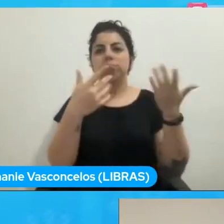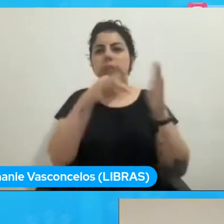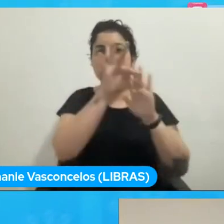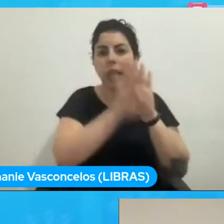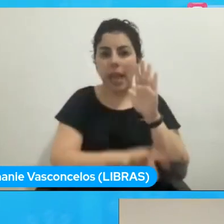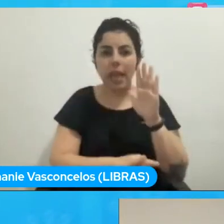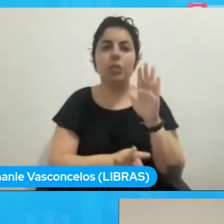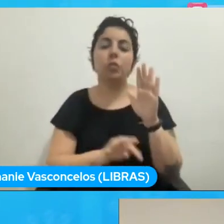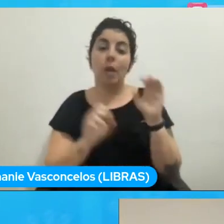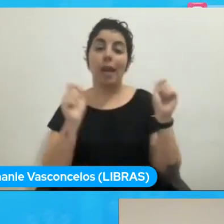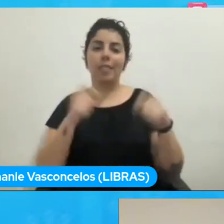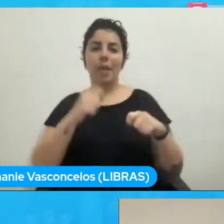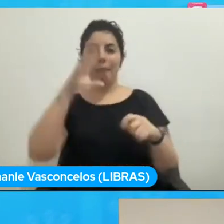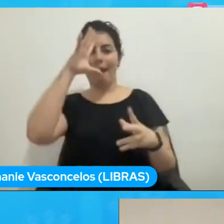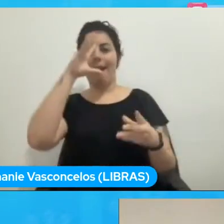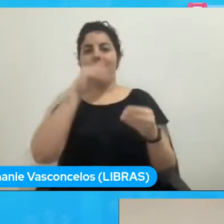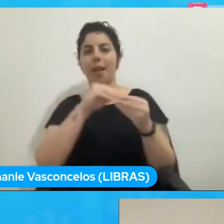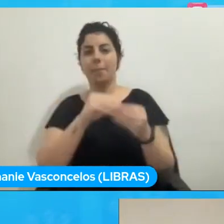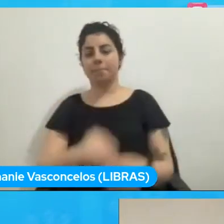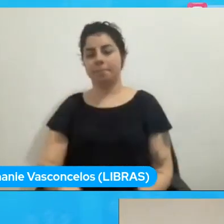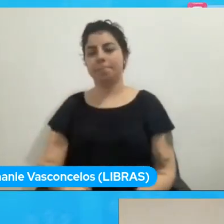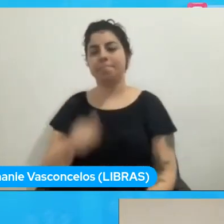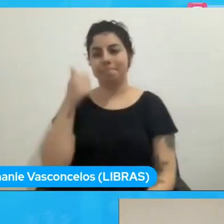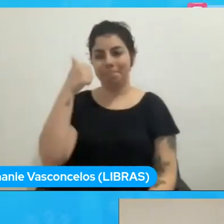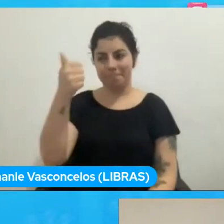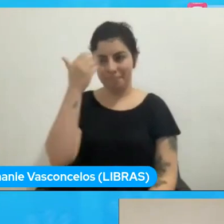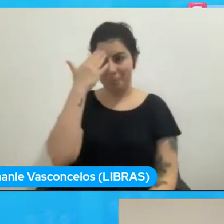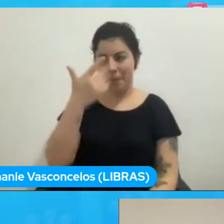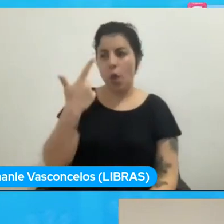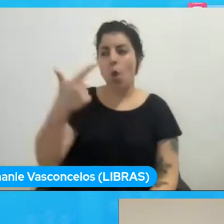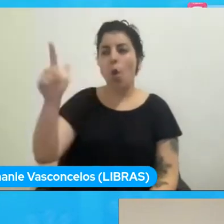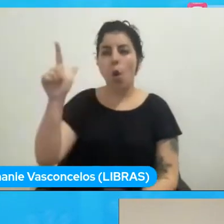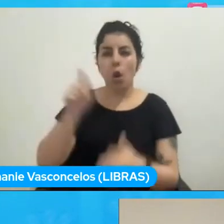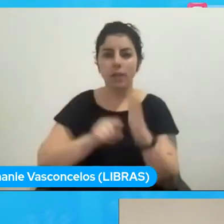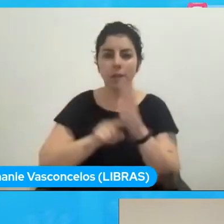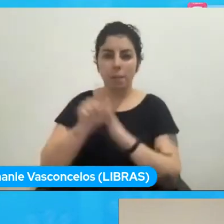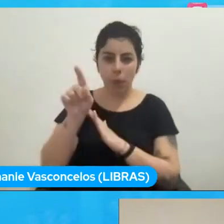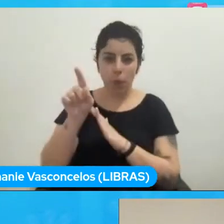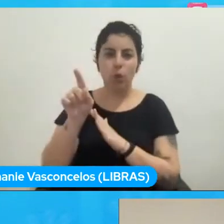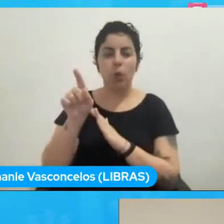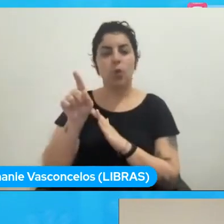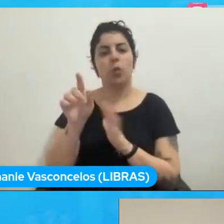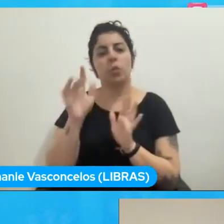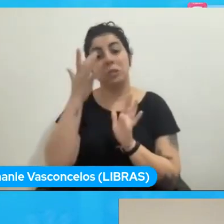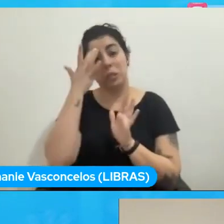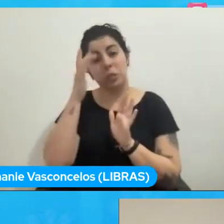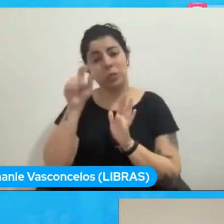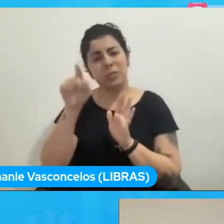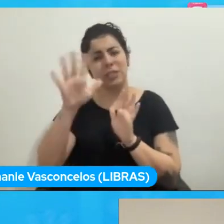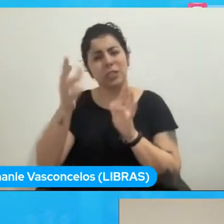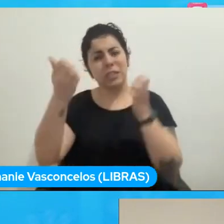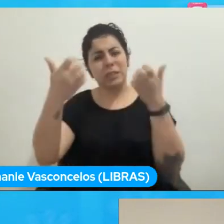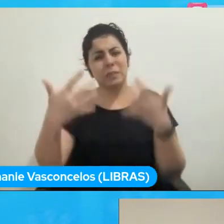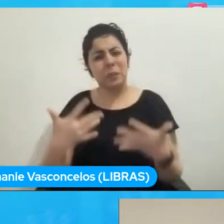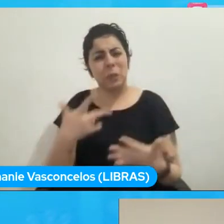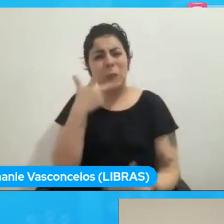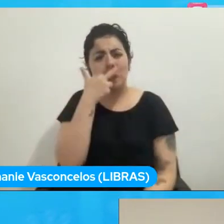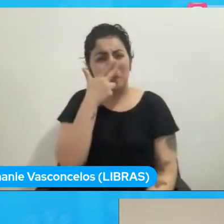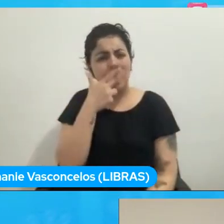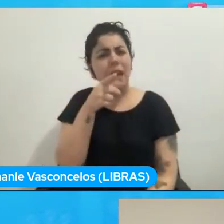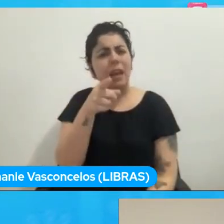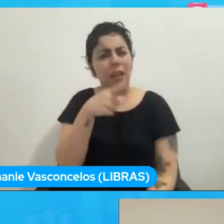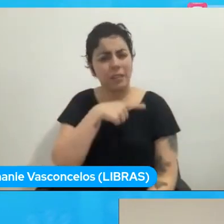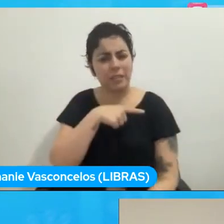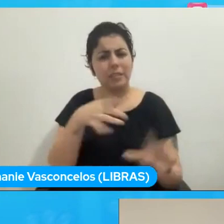Ok, Andrés, tengo otra preguntita por aquí. No sé si la respondiste. Creo que sí. Escuché un poco del tema. Dice